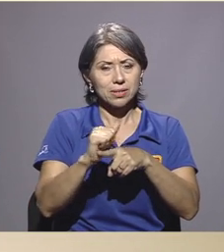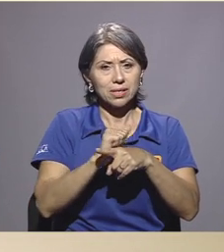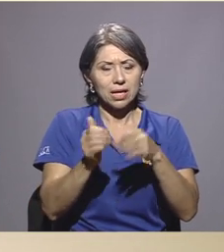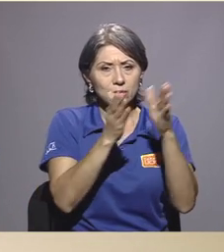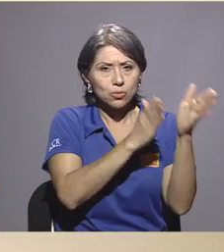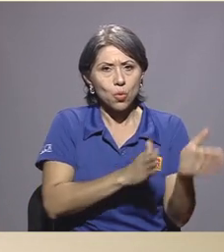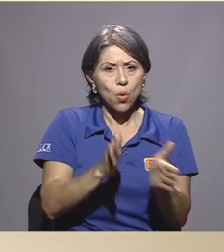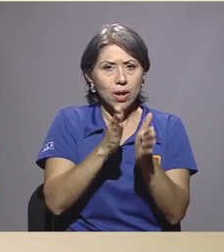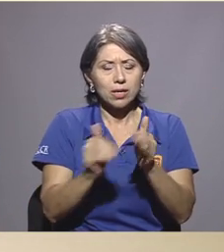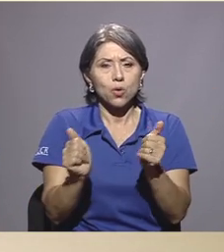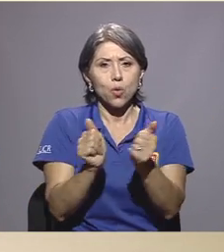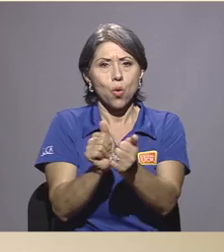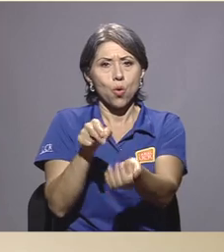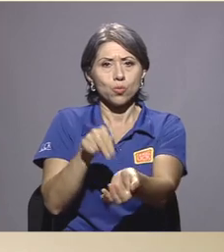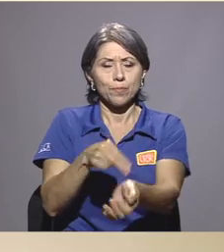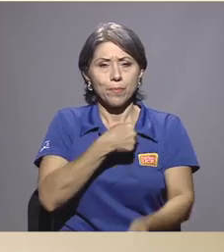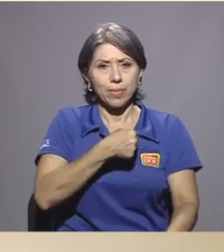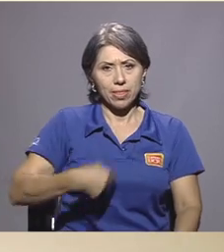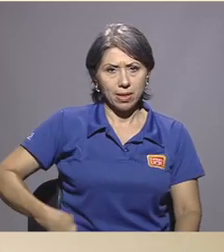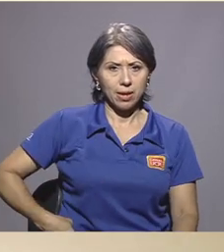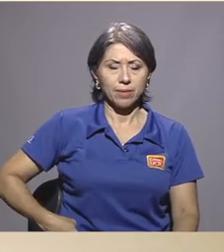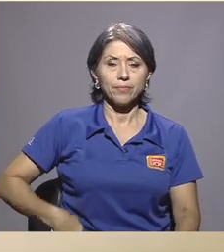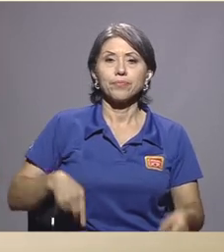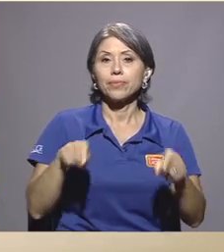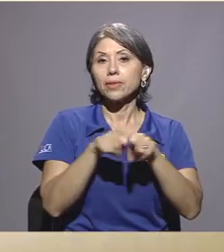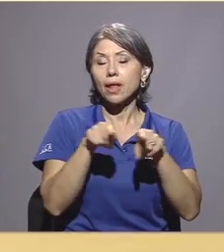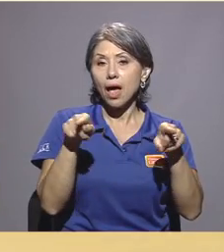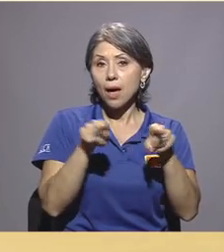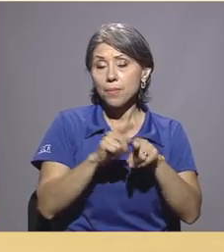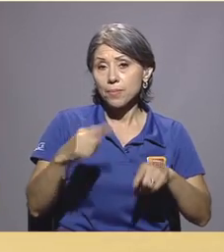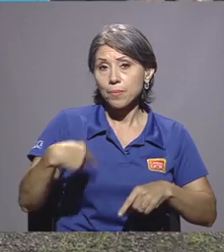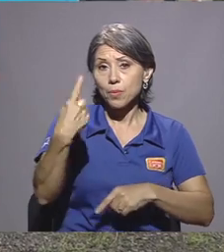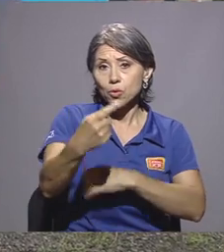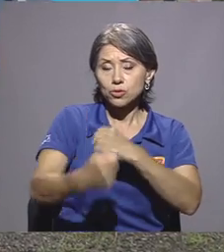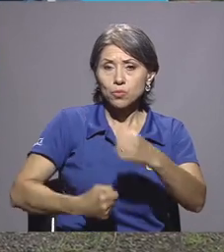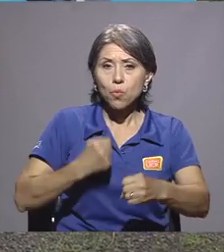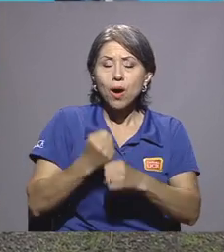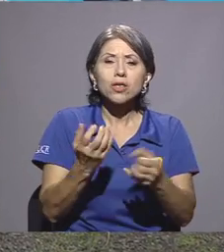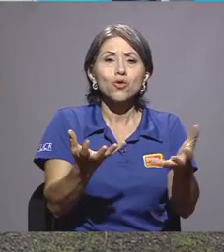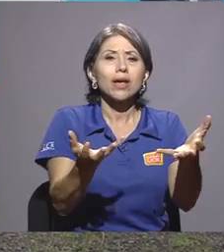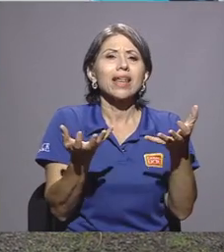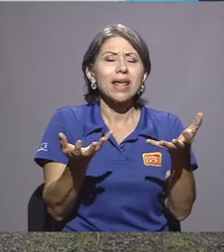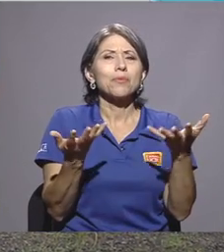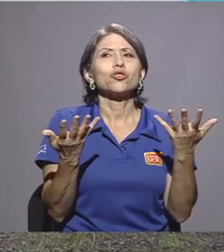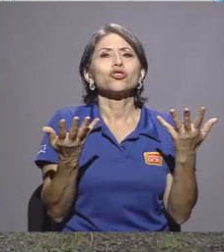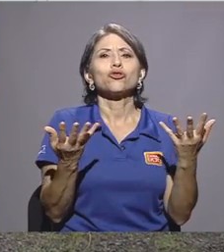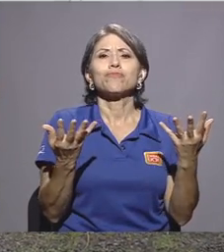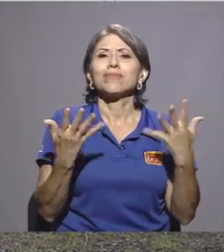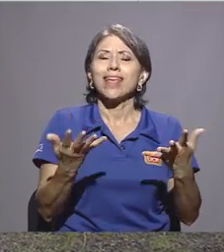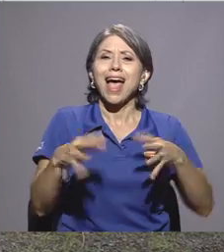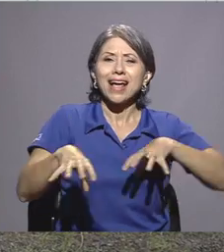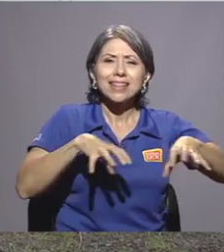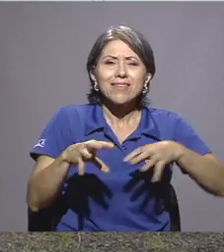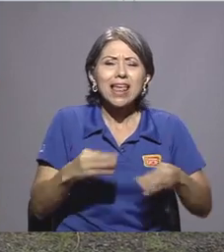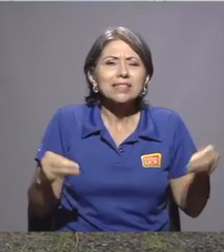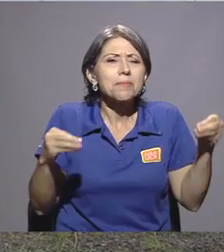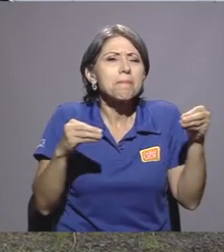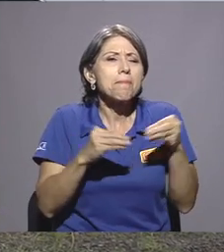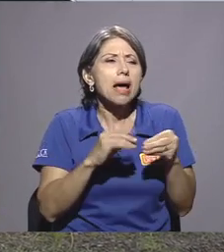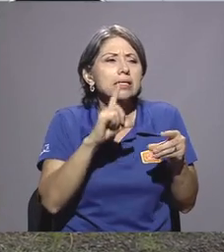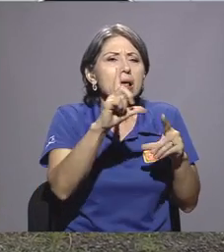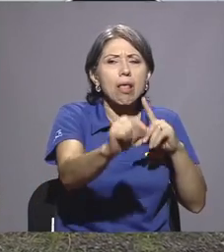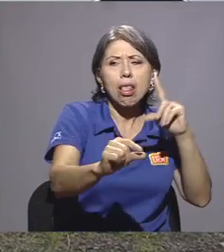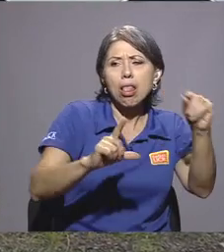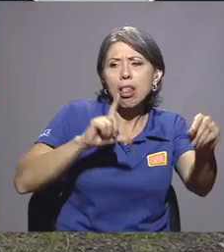organizando con el Hospital Deredia. Además, ya el próximo año lo que queremos es regionalizar aún más las actividades y